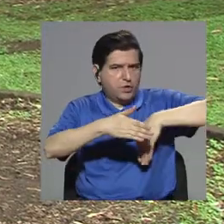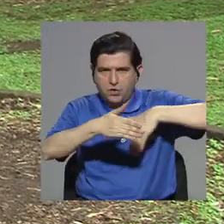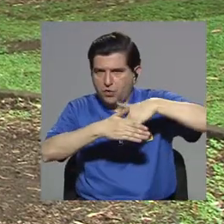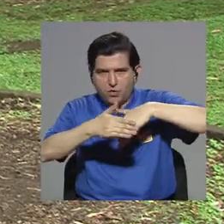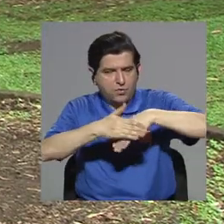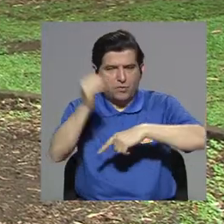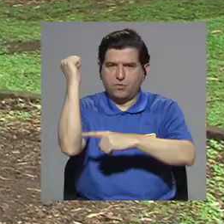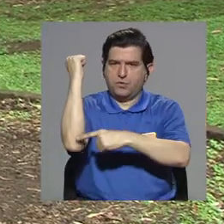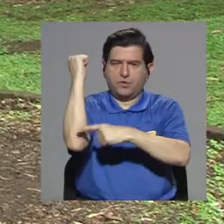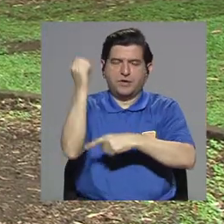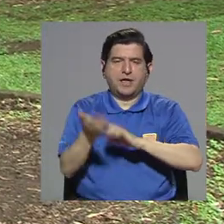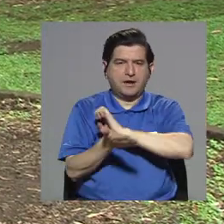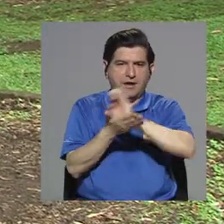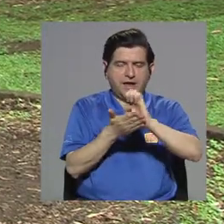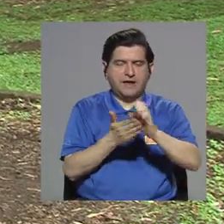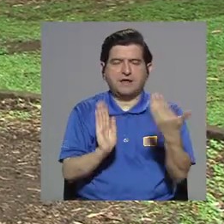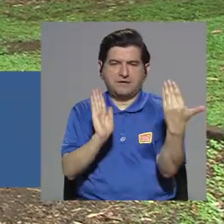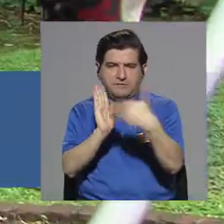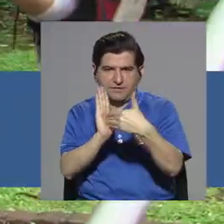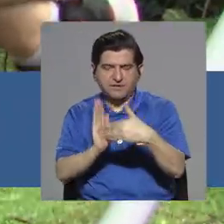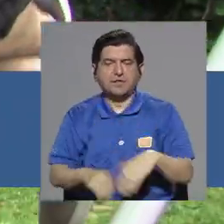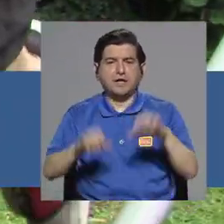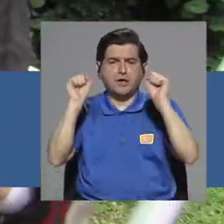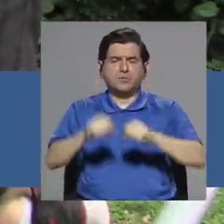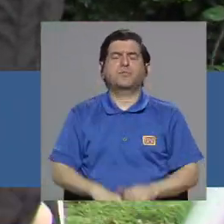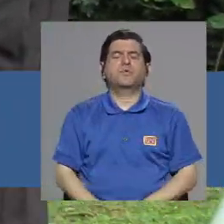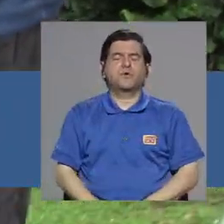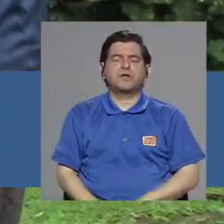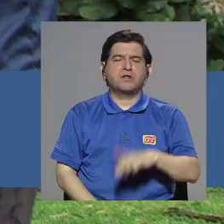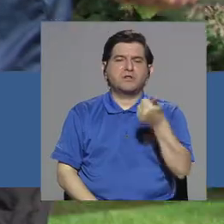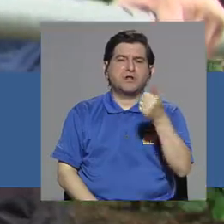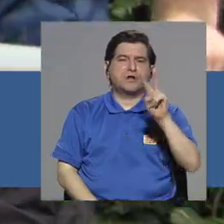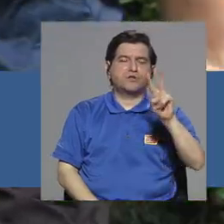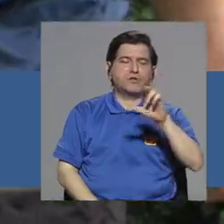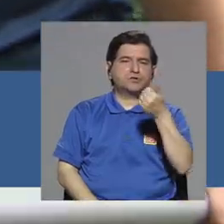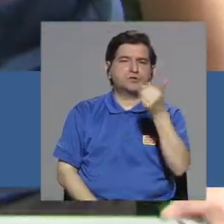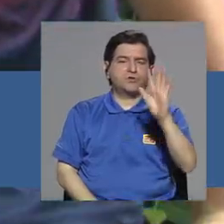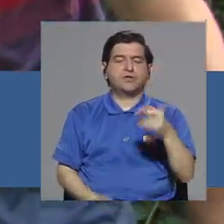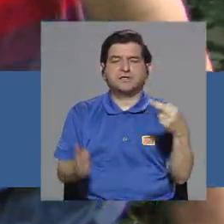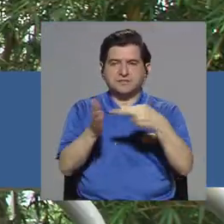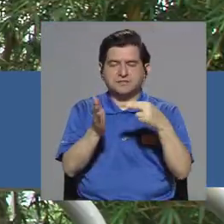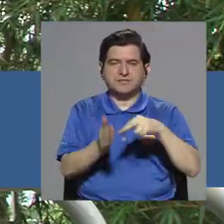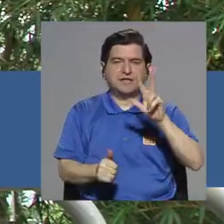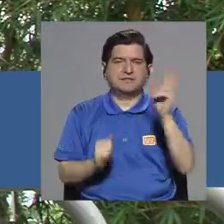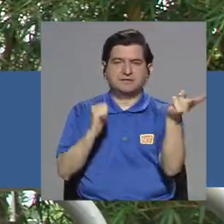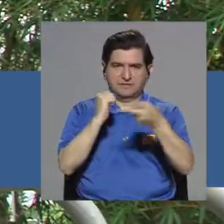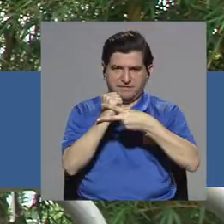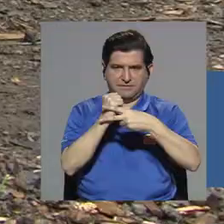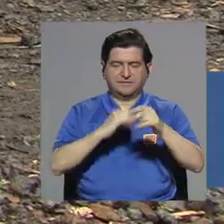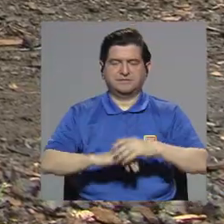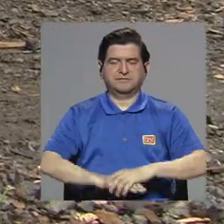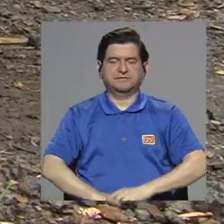un bloqueo en el codo para evitar una lesión. Este ejercicio lo pueden hacer unas tres series de 12 a 15 repeticiones.